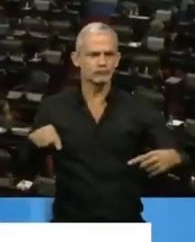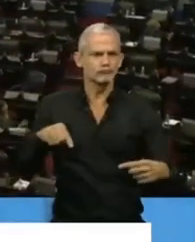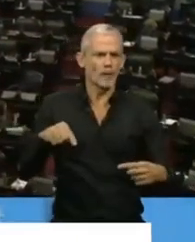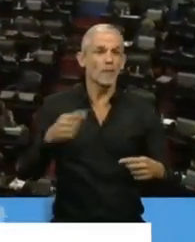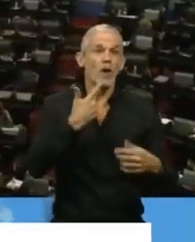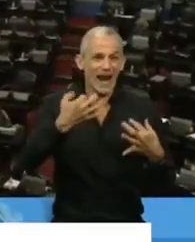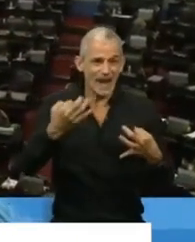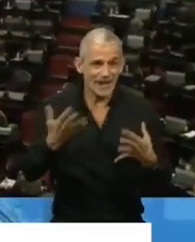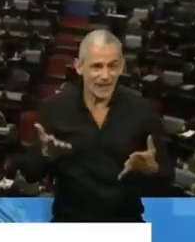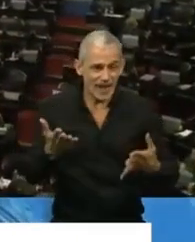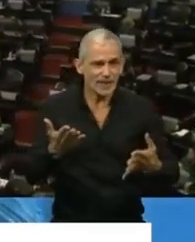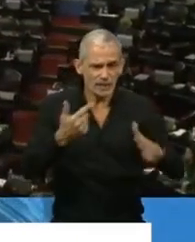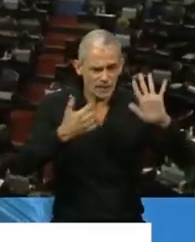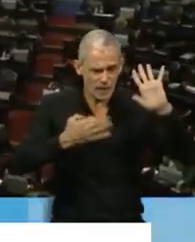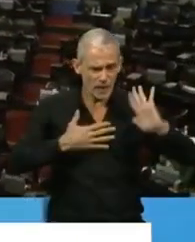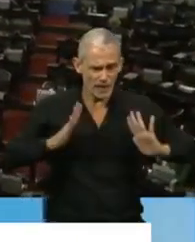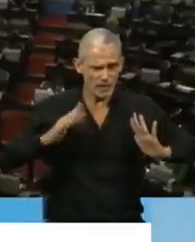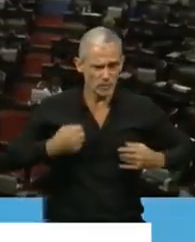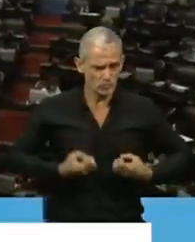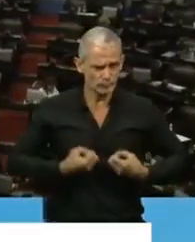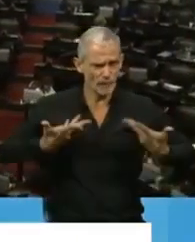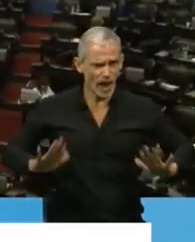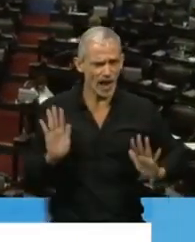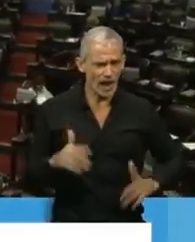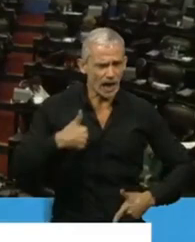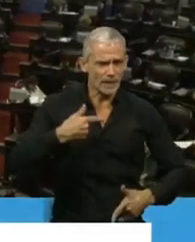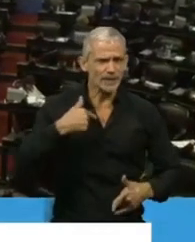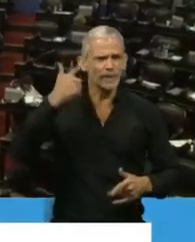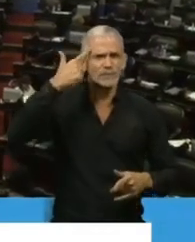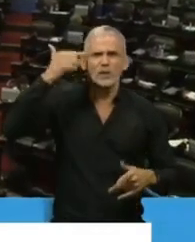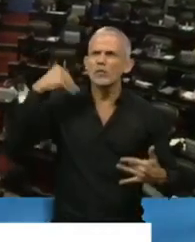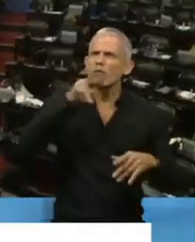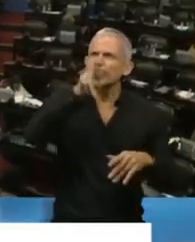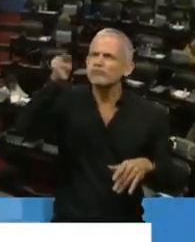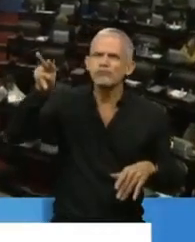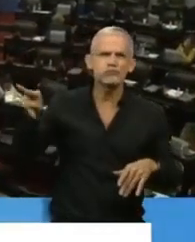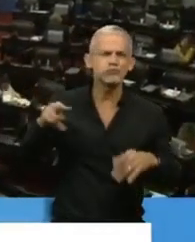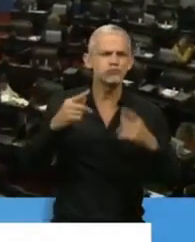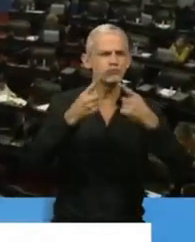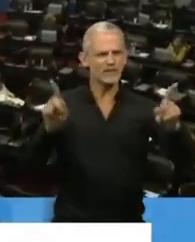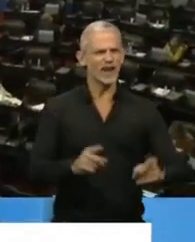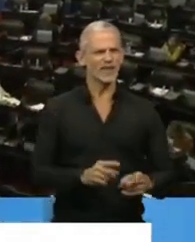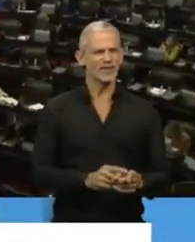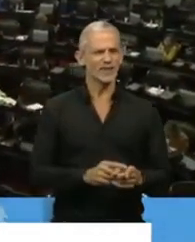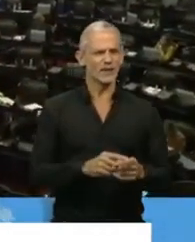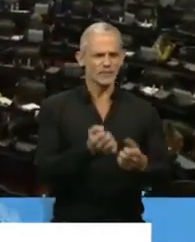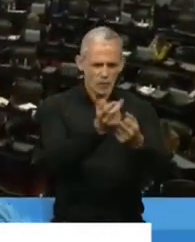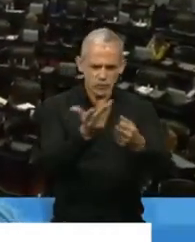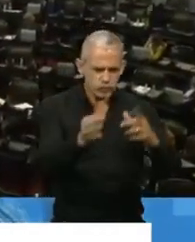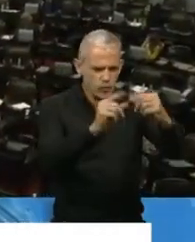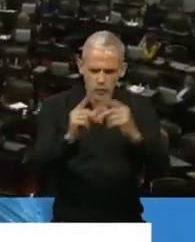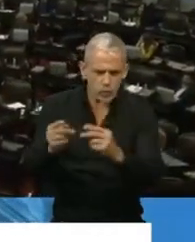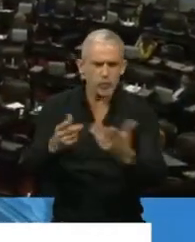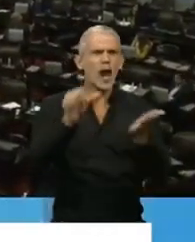Pero la verdad, honestamente, para serlo sincero, la experiencia nos muestra todo lo contrario. Las estadísticas nos muestran todos los